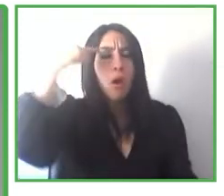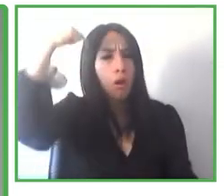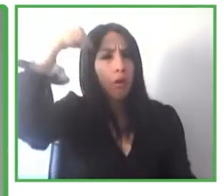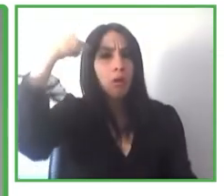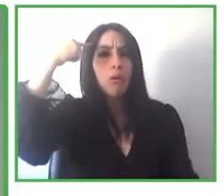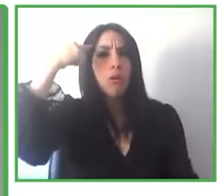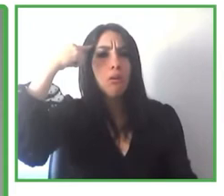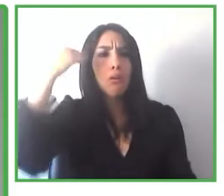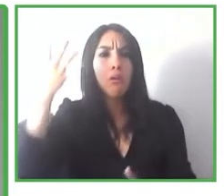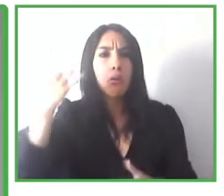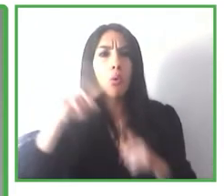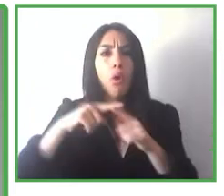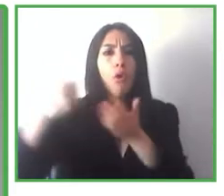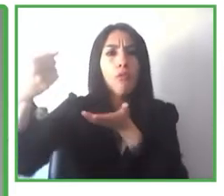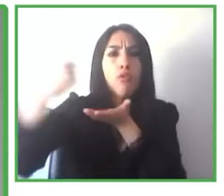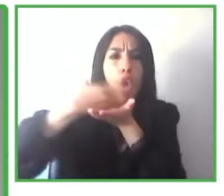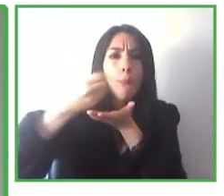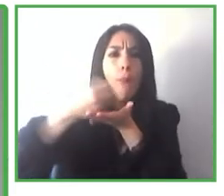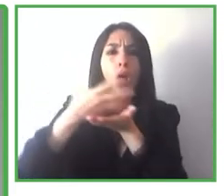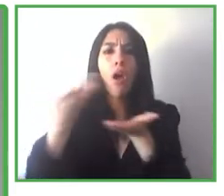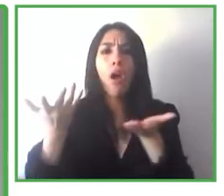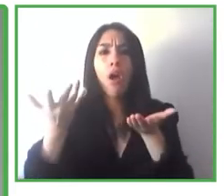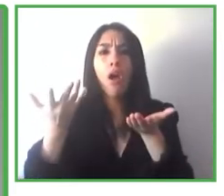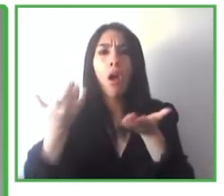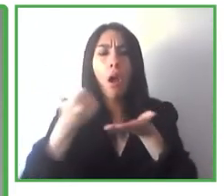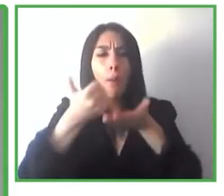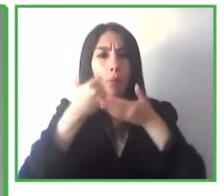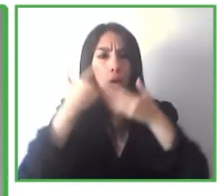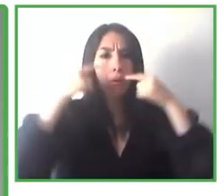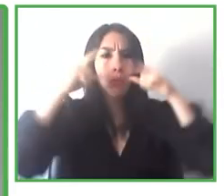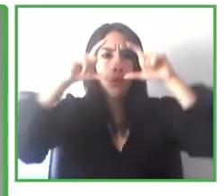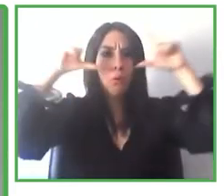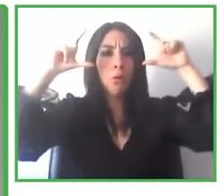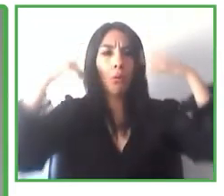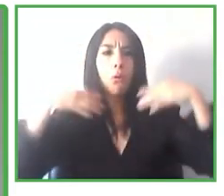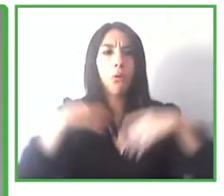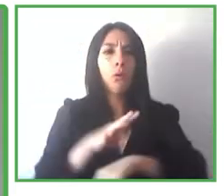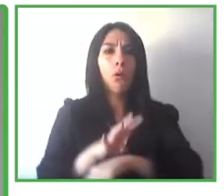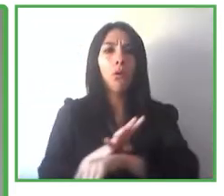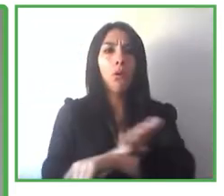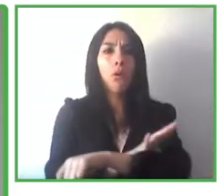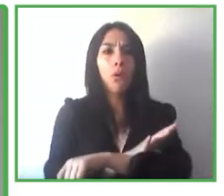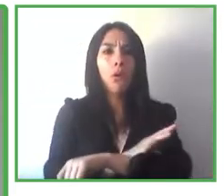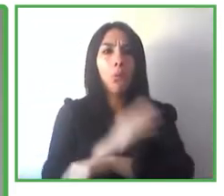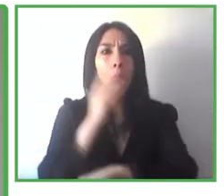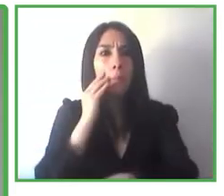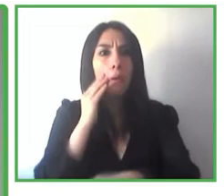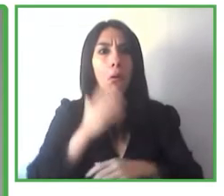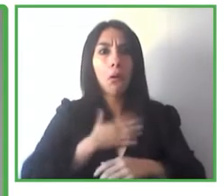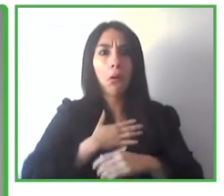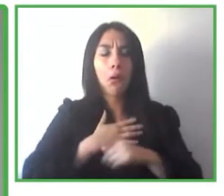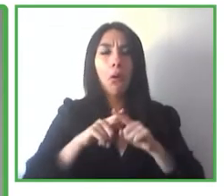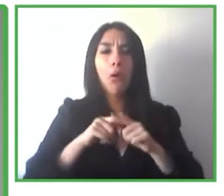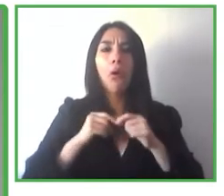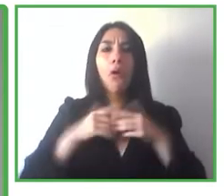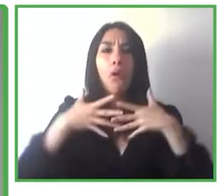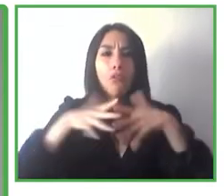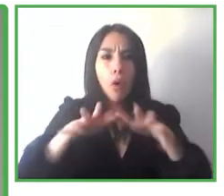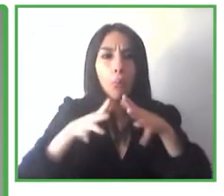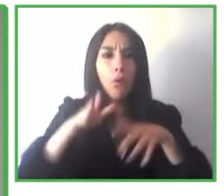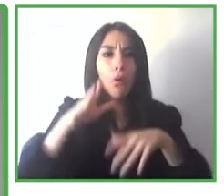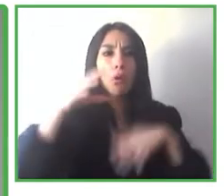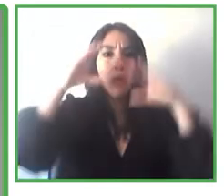sea muy inmersiva y la cantidad de información y las sensaciones que podemos recibir, bueno, pues son realmente